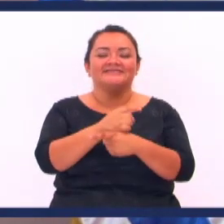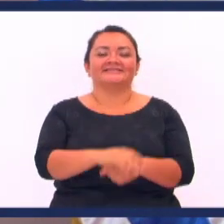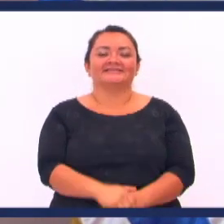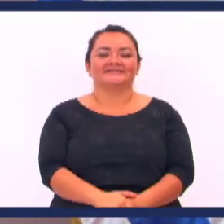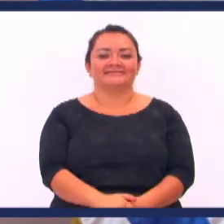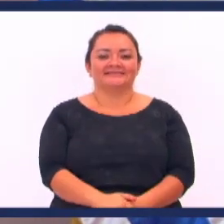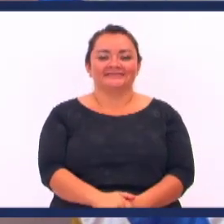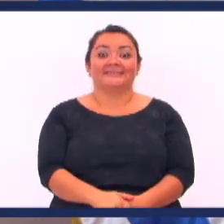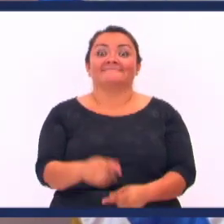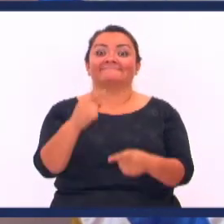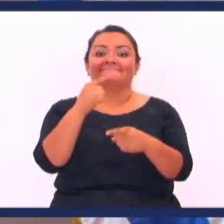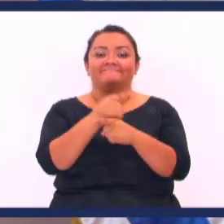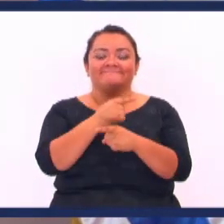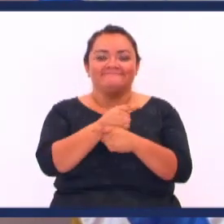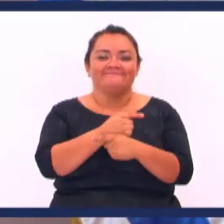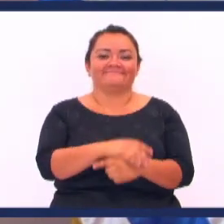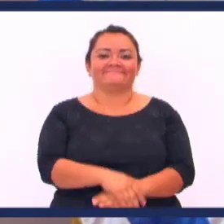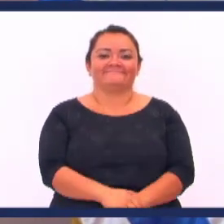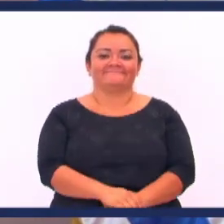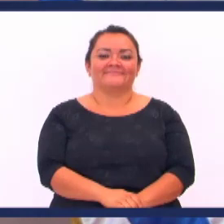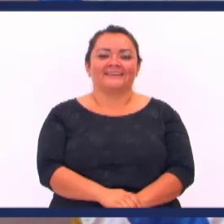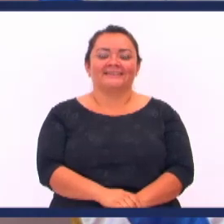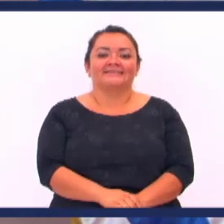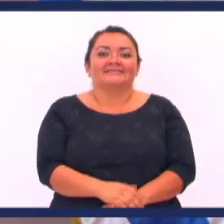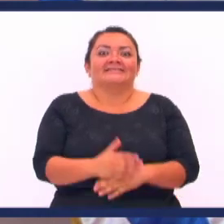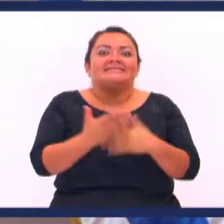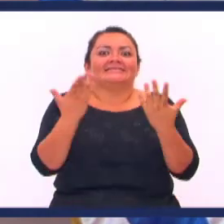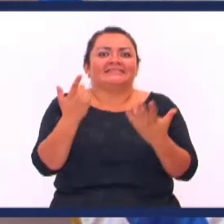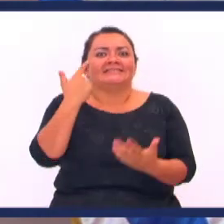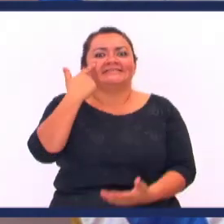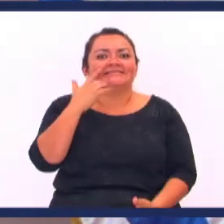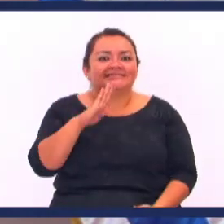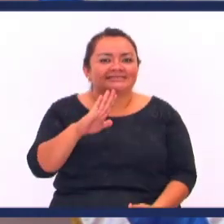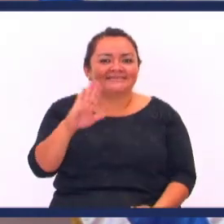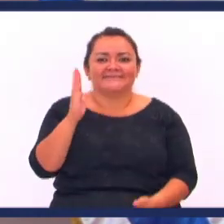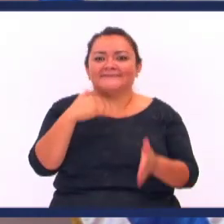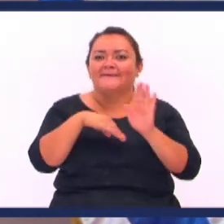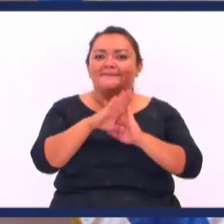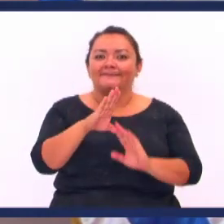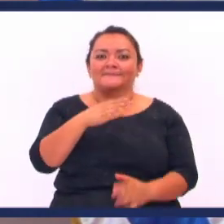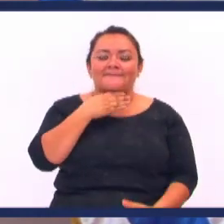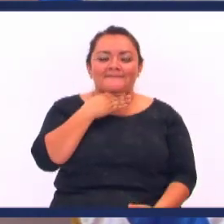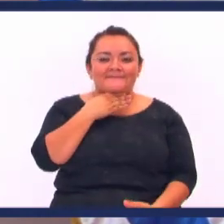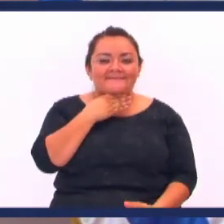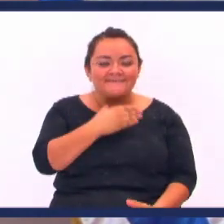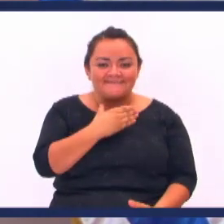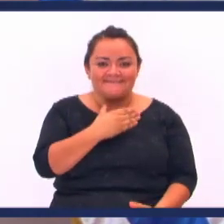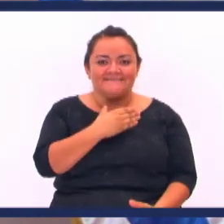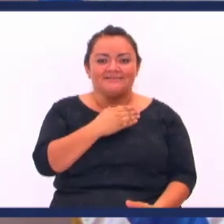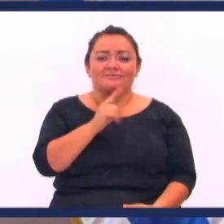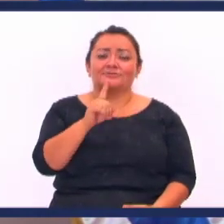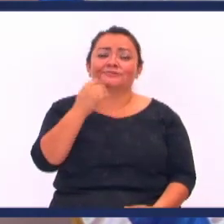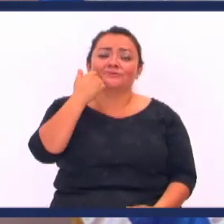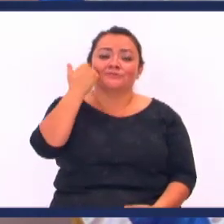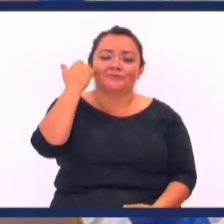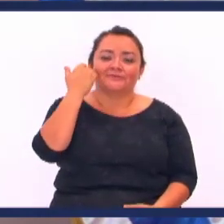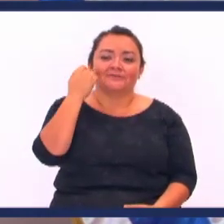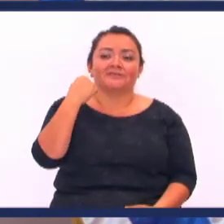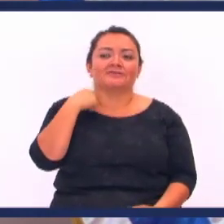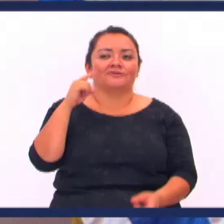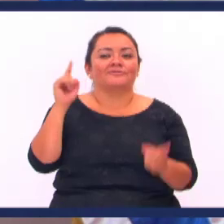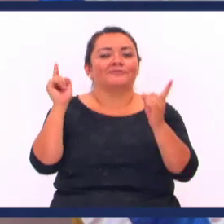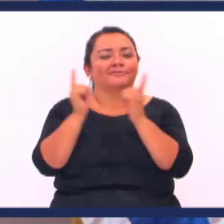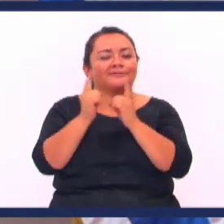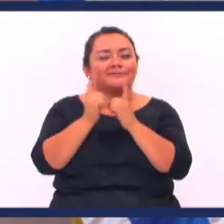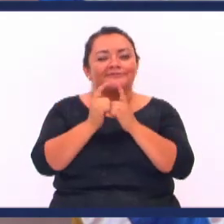Exacto Exacto Que declaración Más fuerte De un joven Que yo